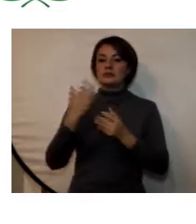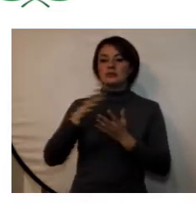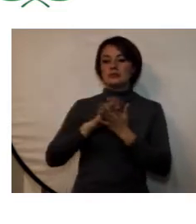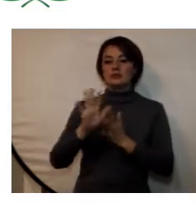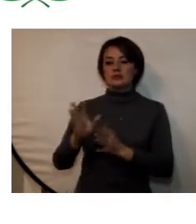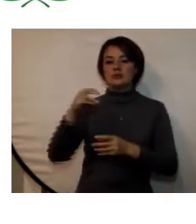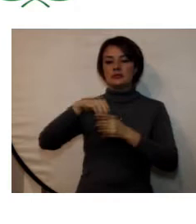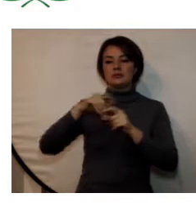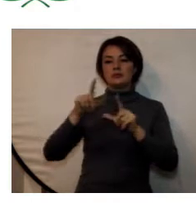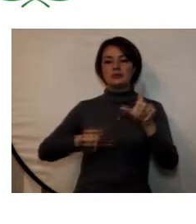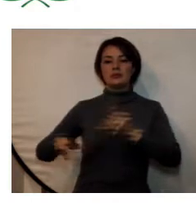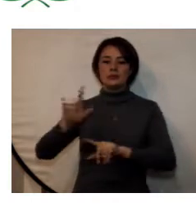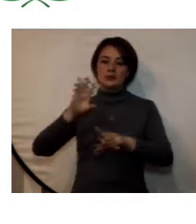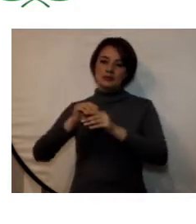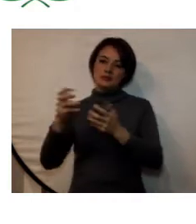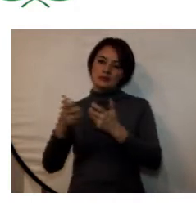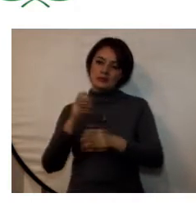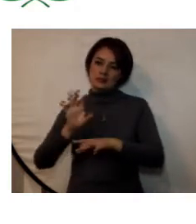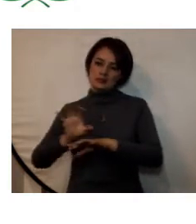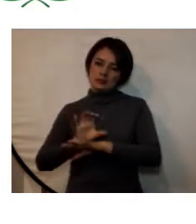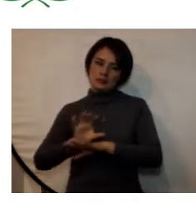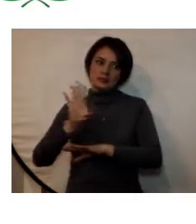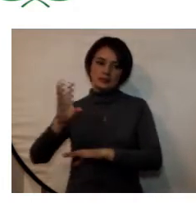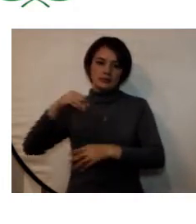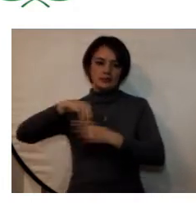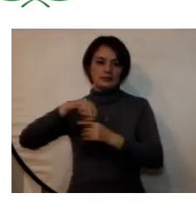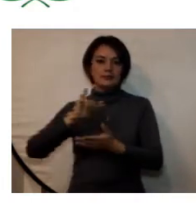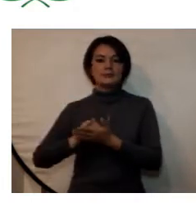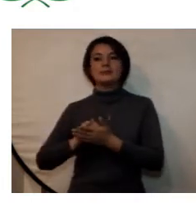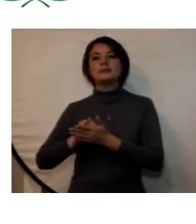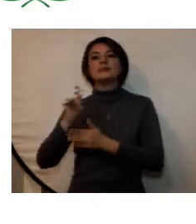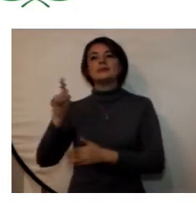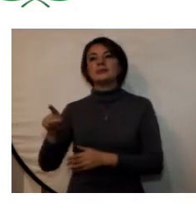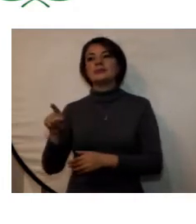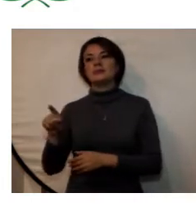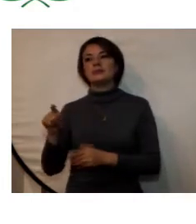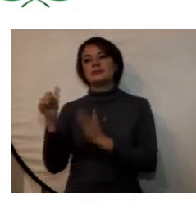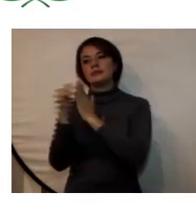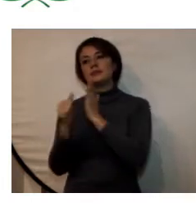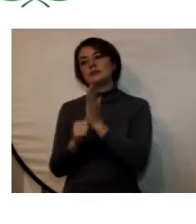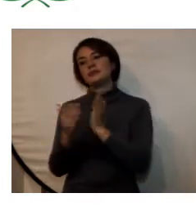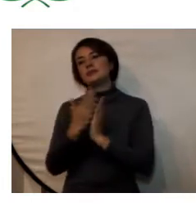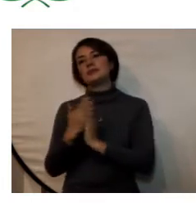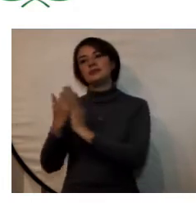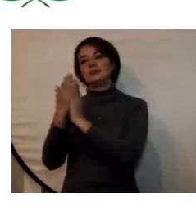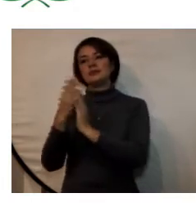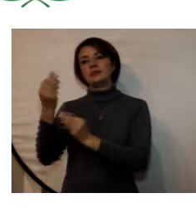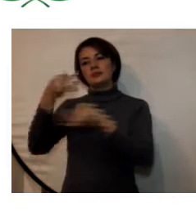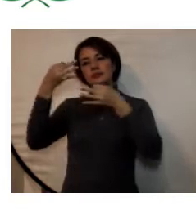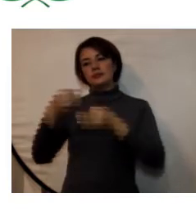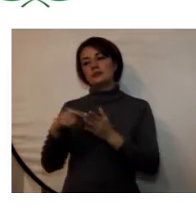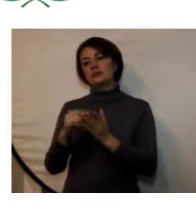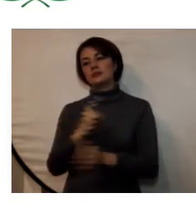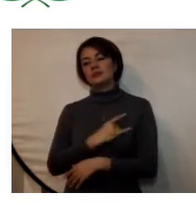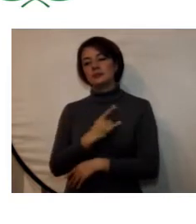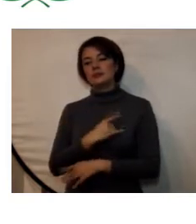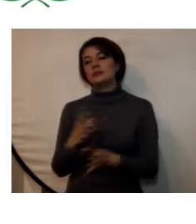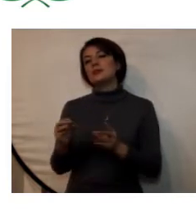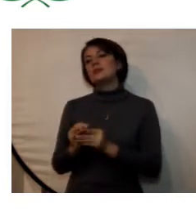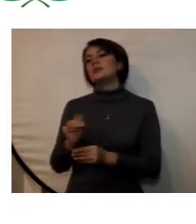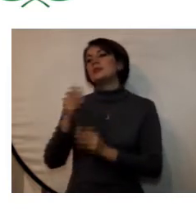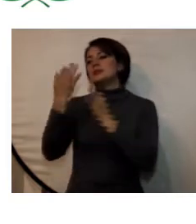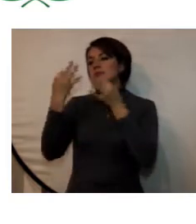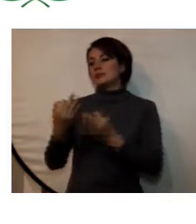con los laboratorios de sistemas y académicamente el desarrollo de asignaturas que hacen parte de los planes de estudios de los programas de educación formal de la universidad además de ser un centro